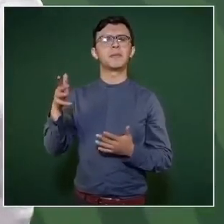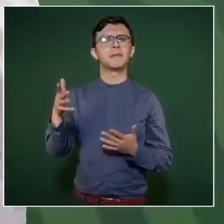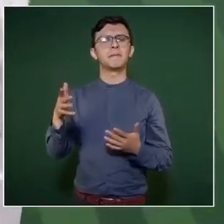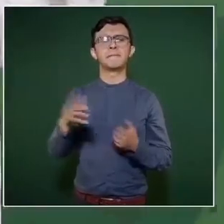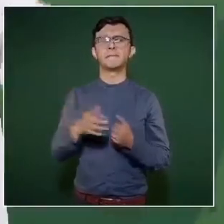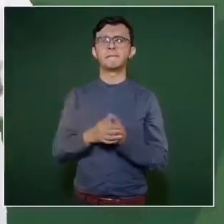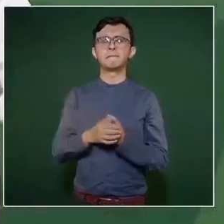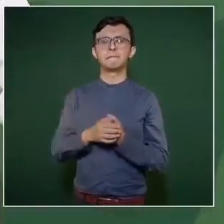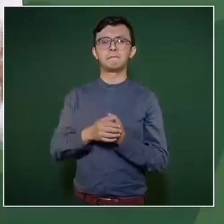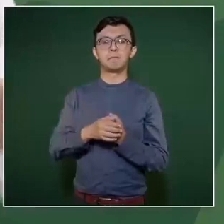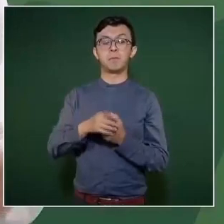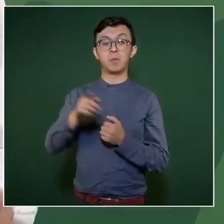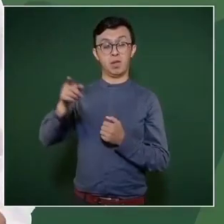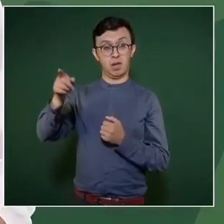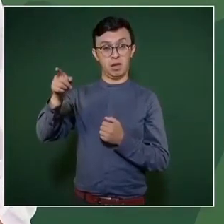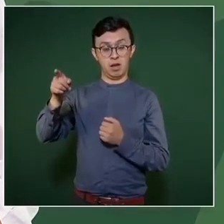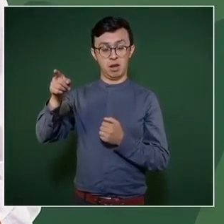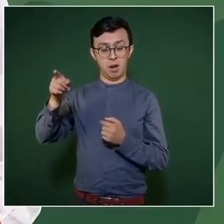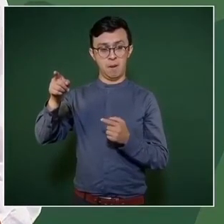el que le da orden